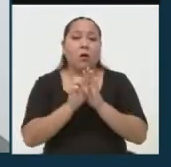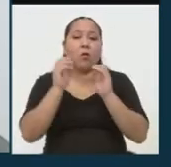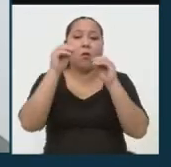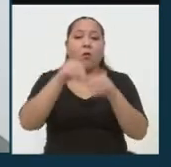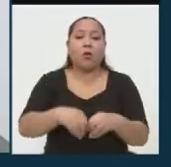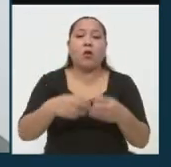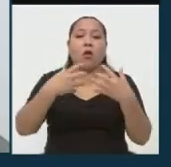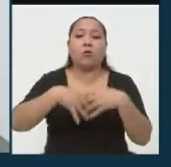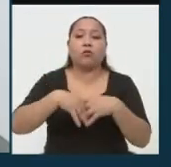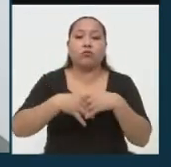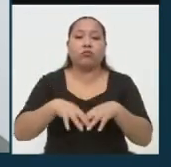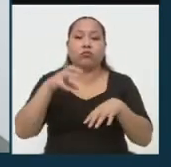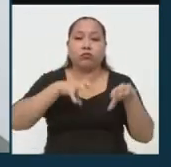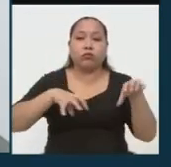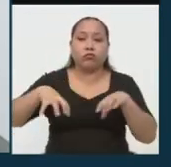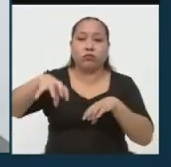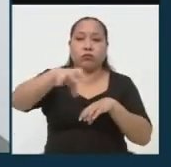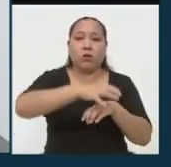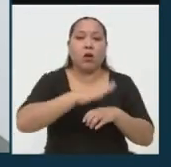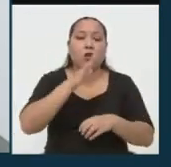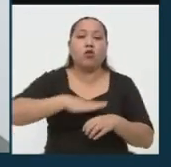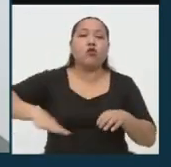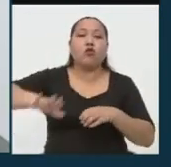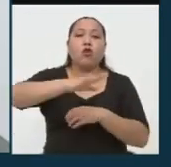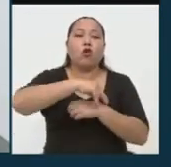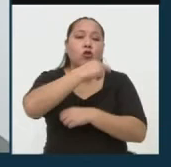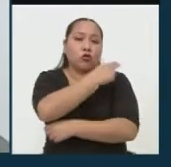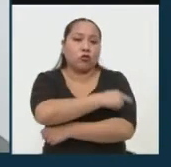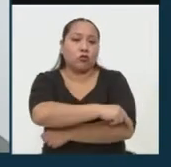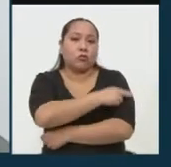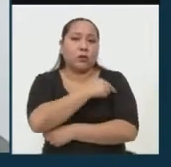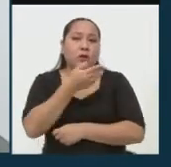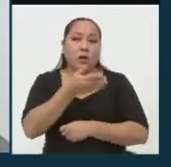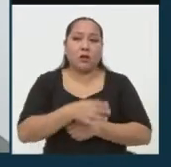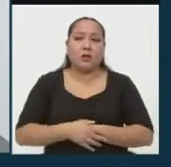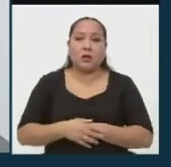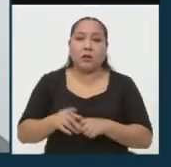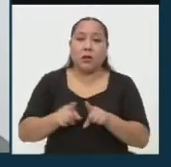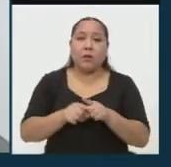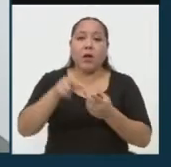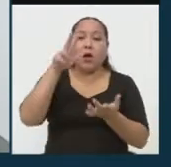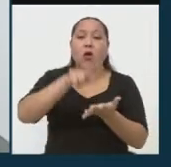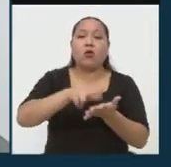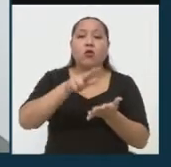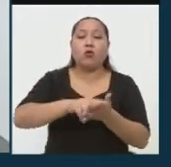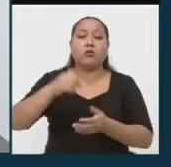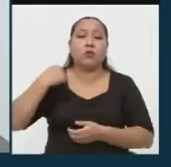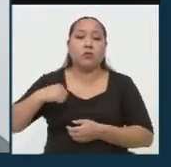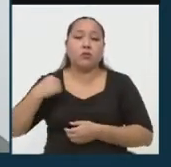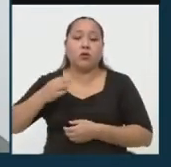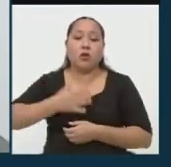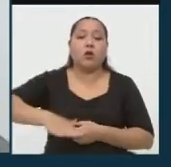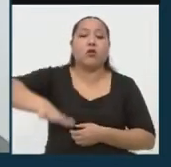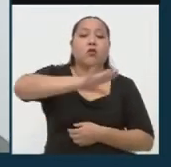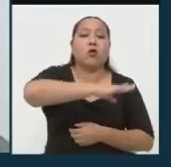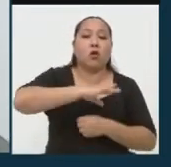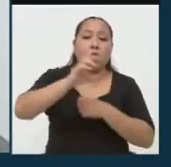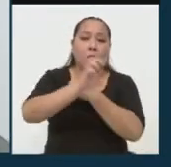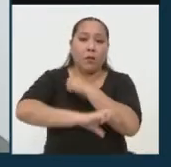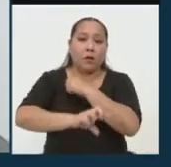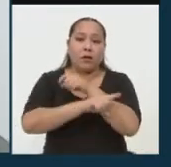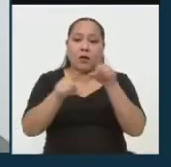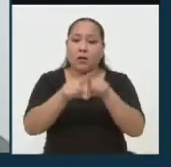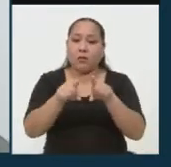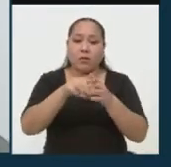plantas de producción de oxígeno en todos los hospitales y autorizar a las municipalidades de todo el país para que también lo